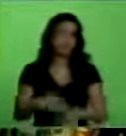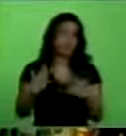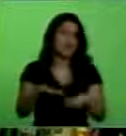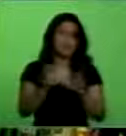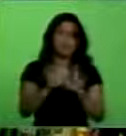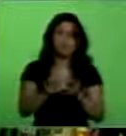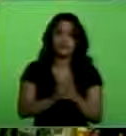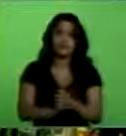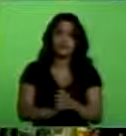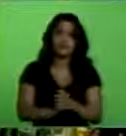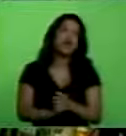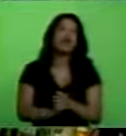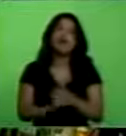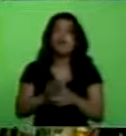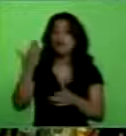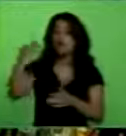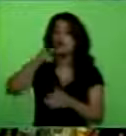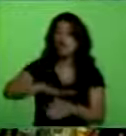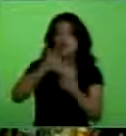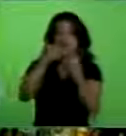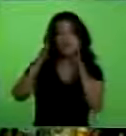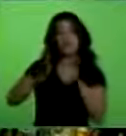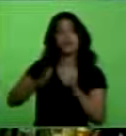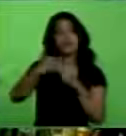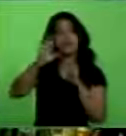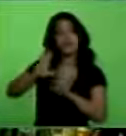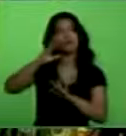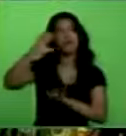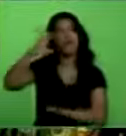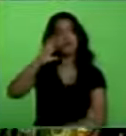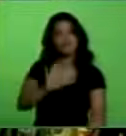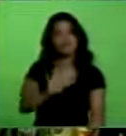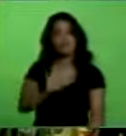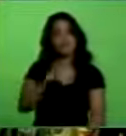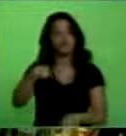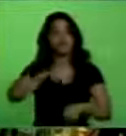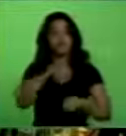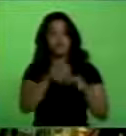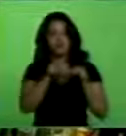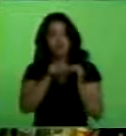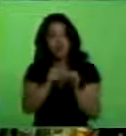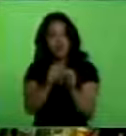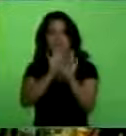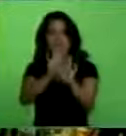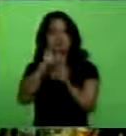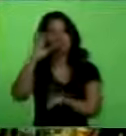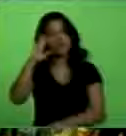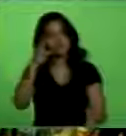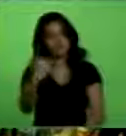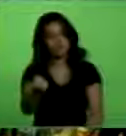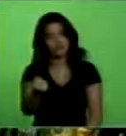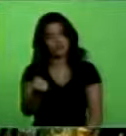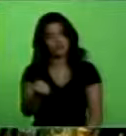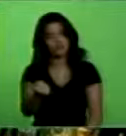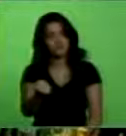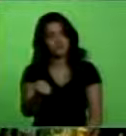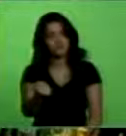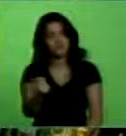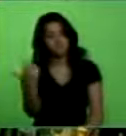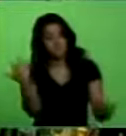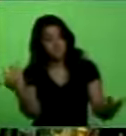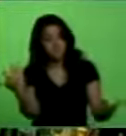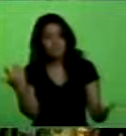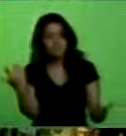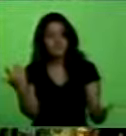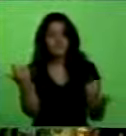Y es el camino de los libertadores. Es nuestro camino. Así que... Bueno, hay